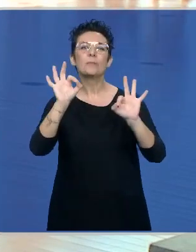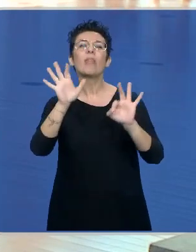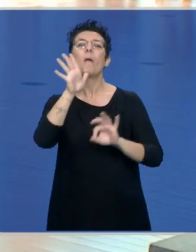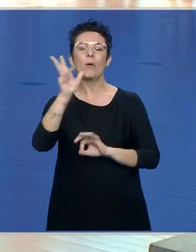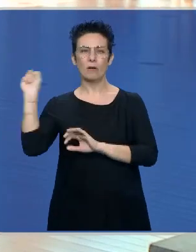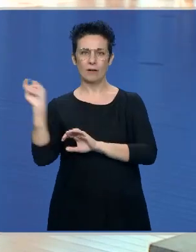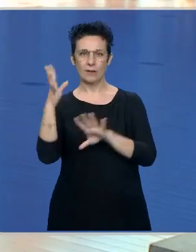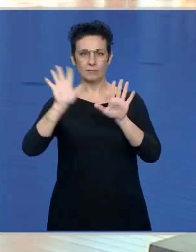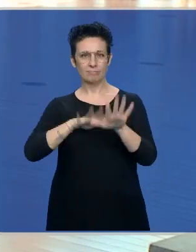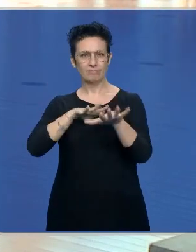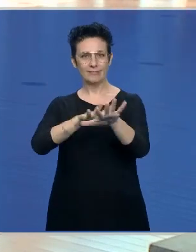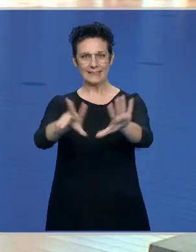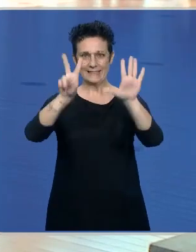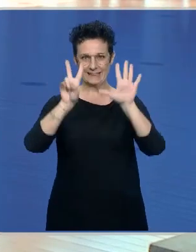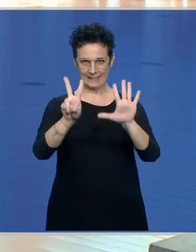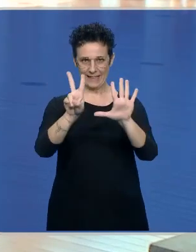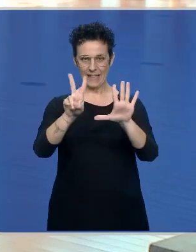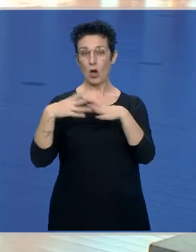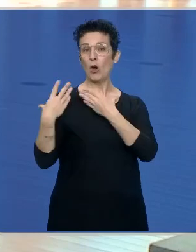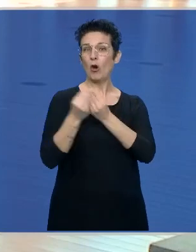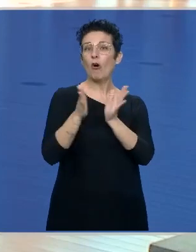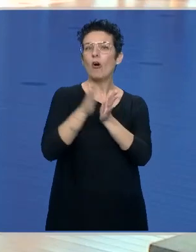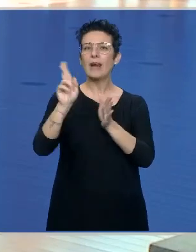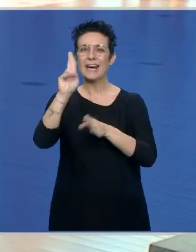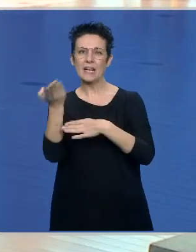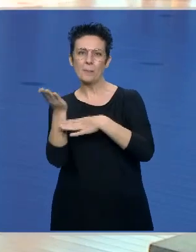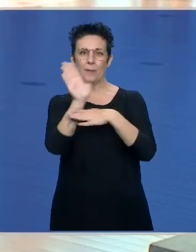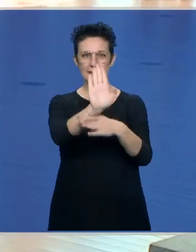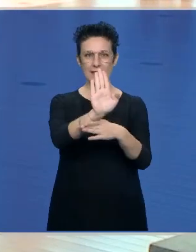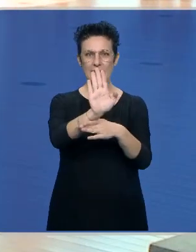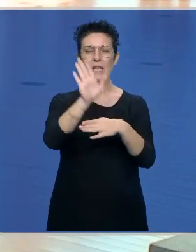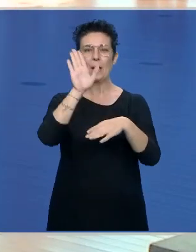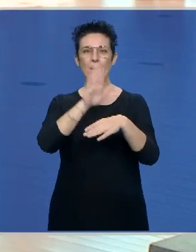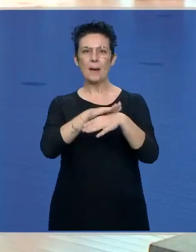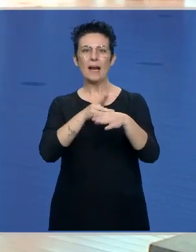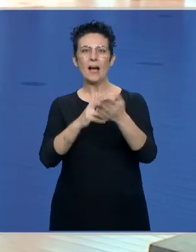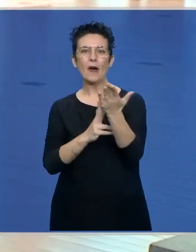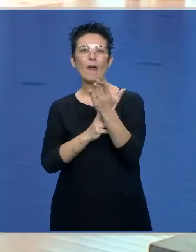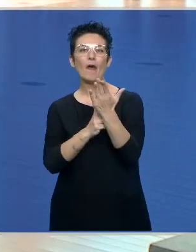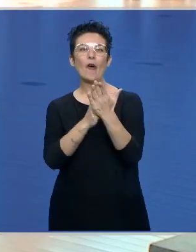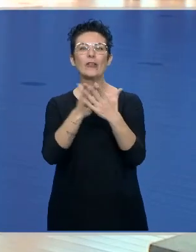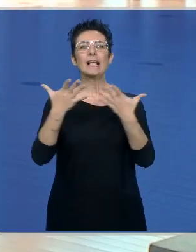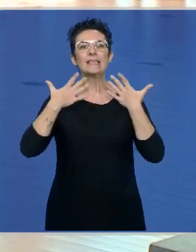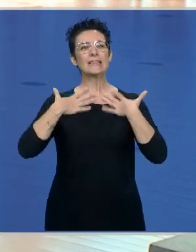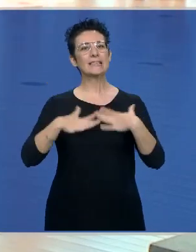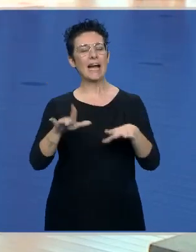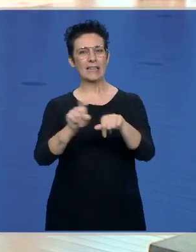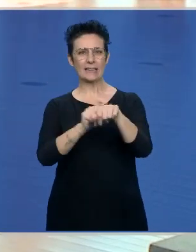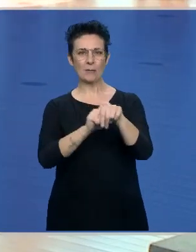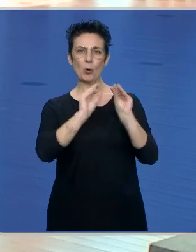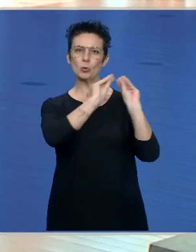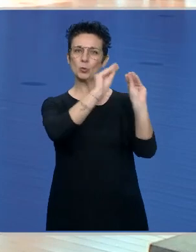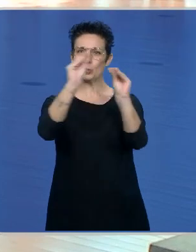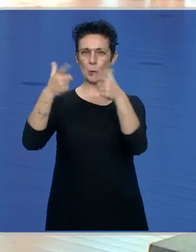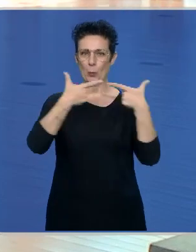llegar los siete acompañados por representantes que van a portar el traje tradicional, el traje típico de cada una de las